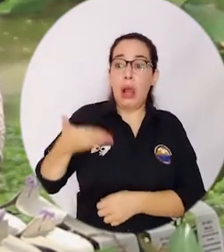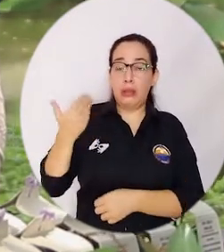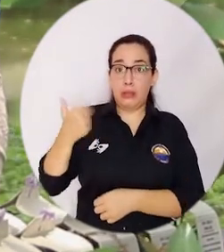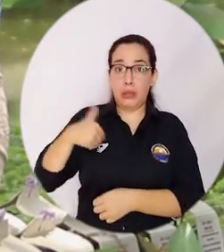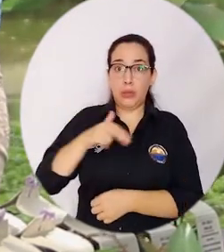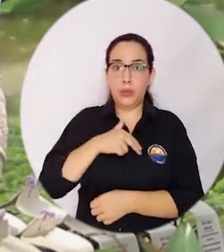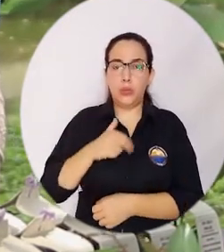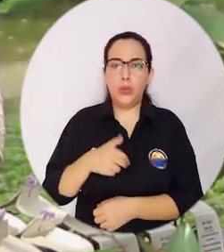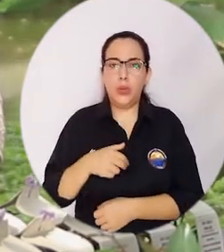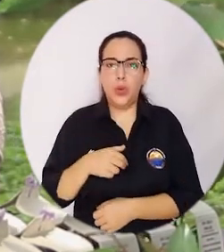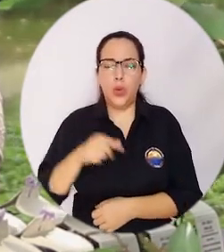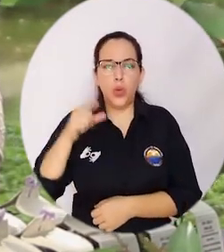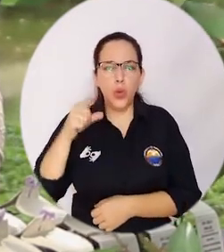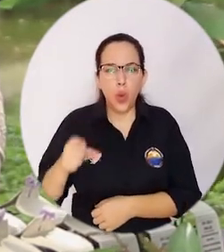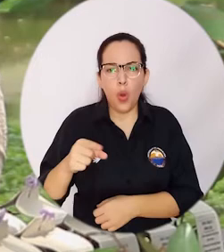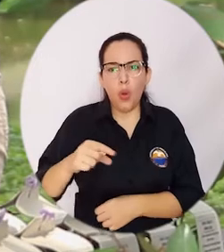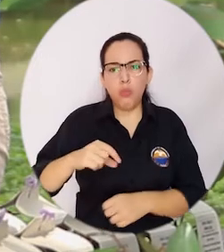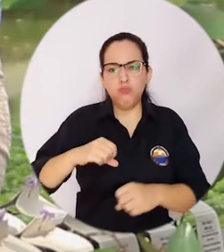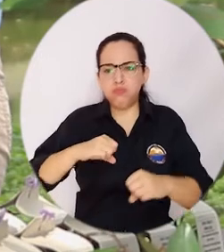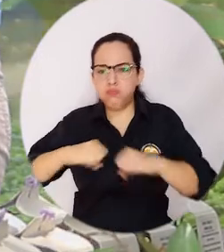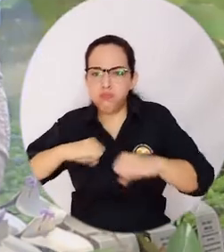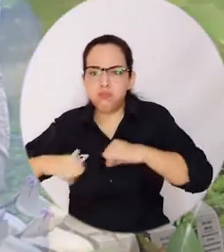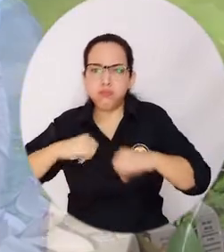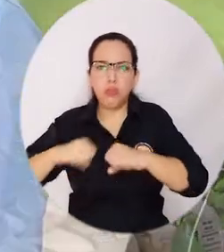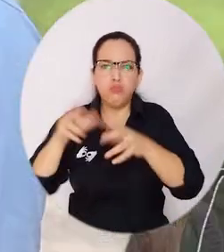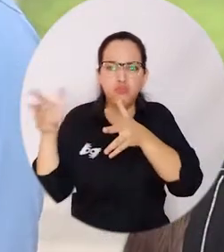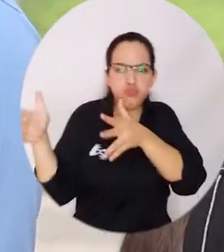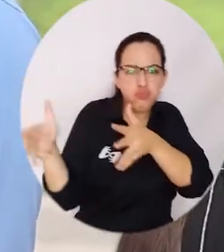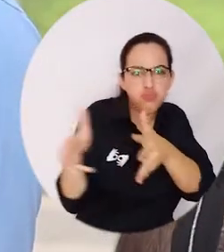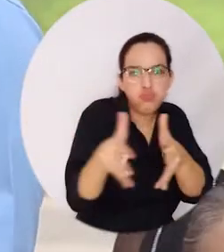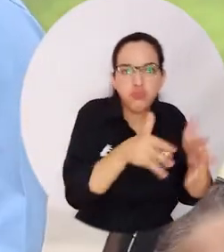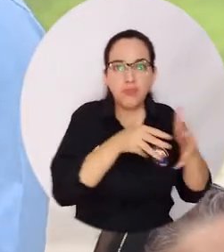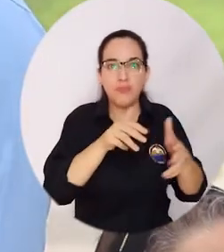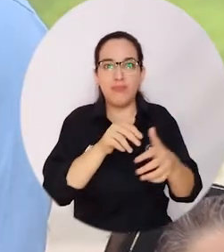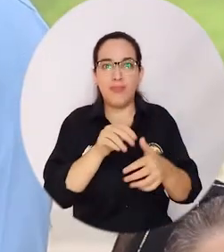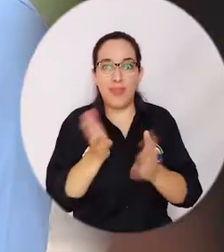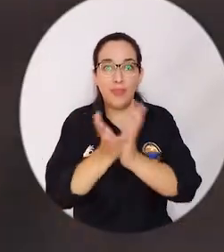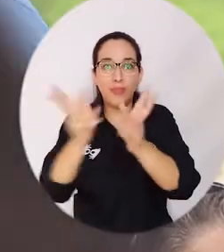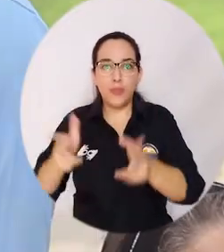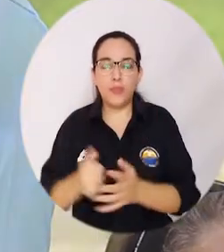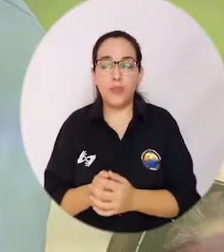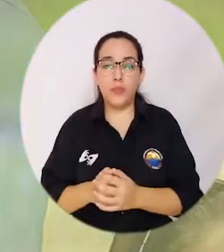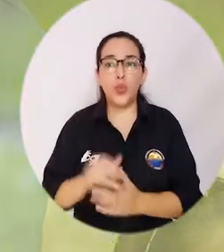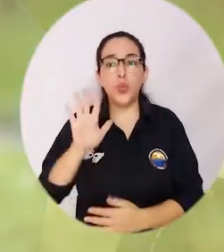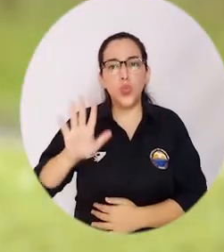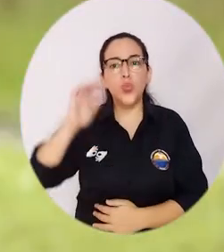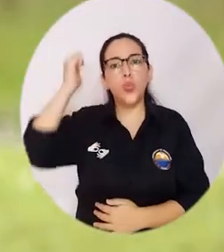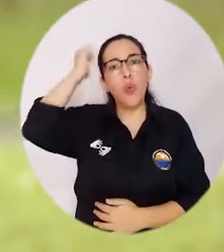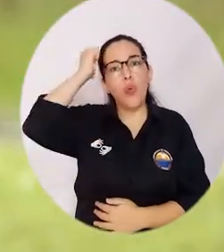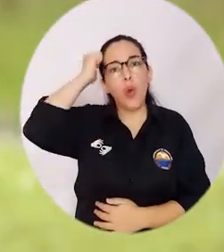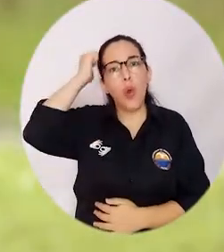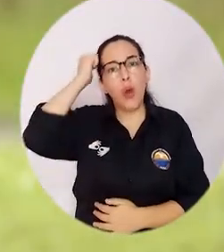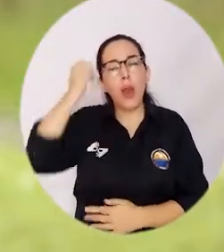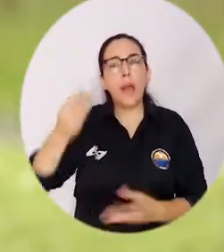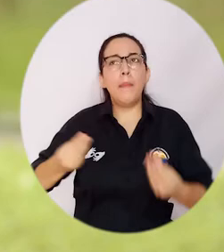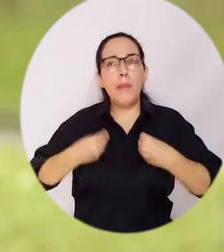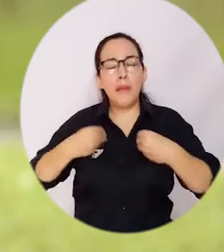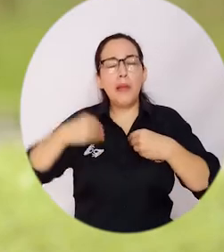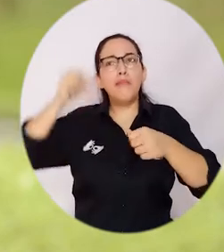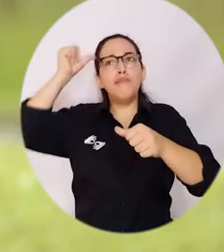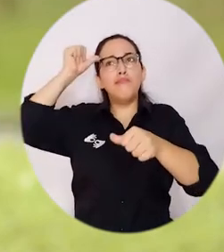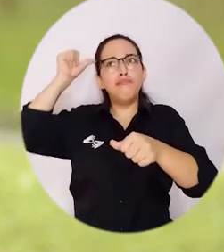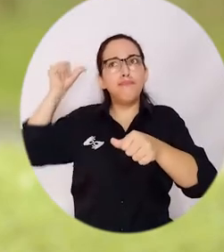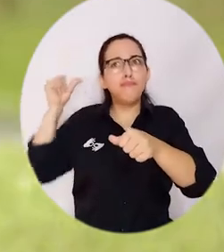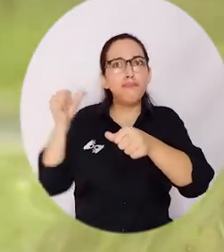año hubo gente que estuvo antes que nosotros que se la jugó por formar a otros, por enseñar a otros. Y los profes